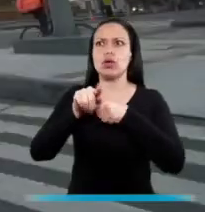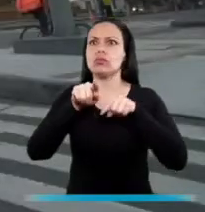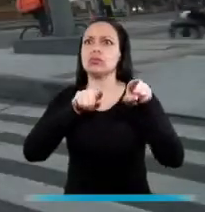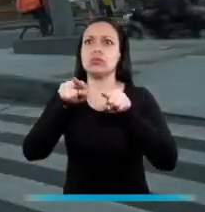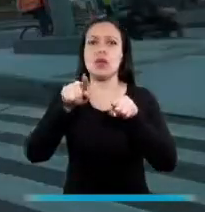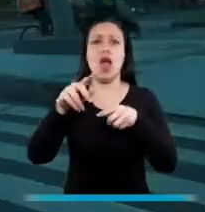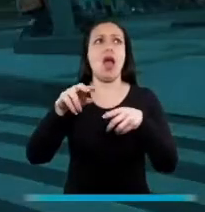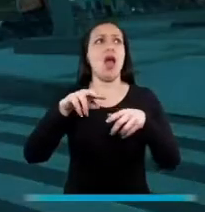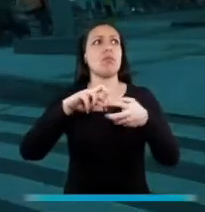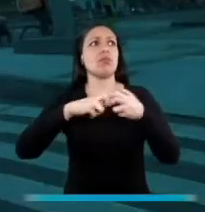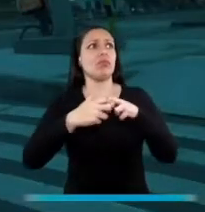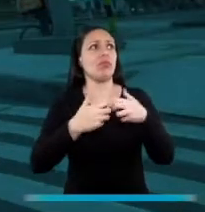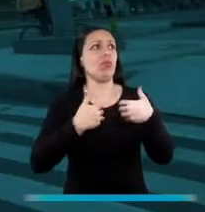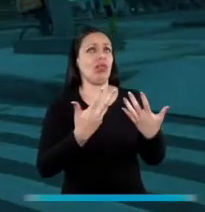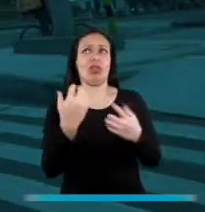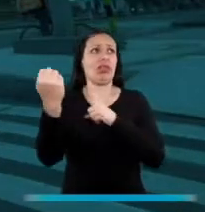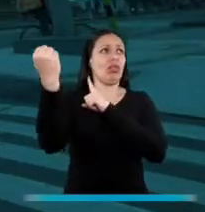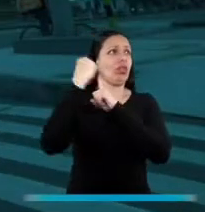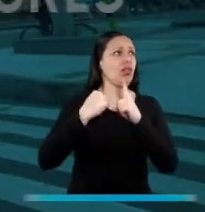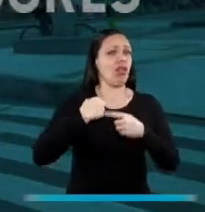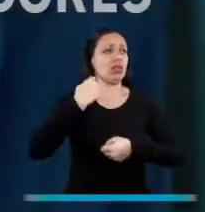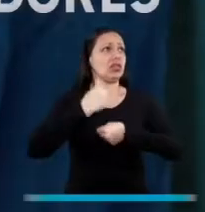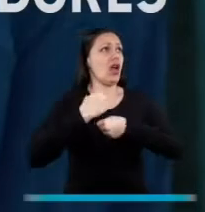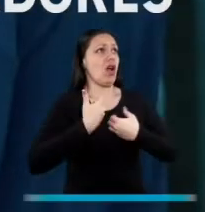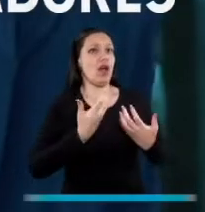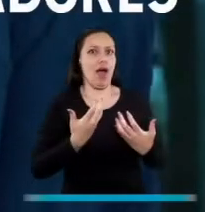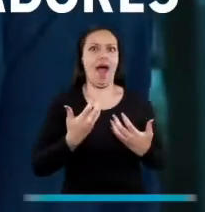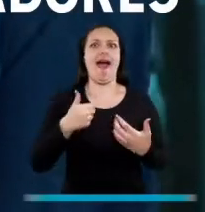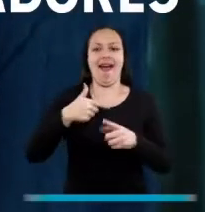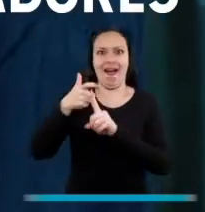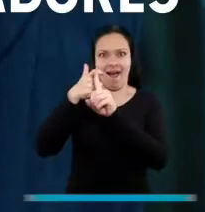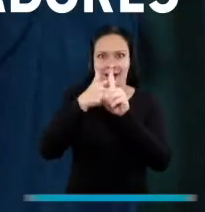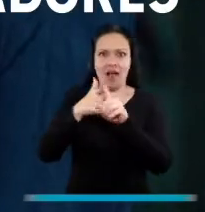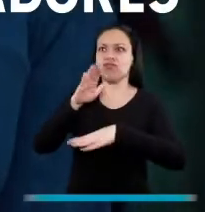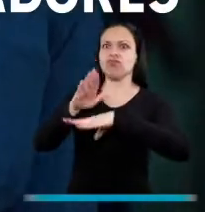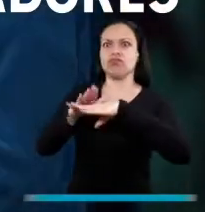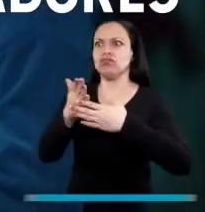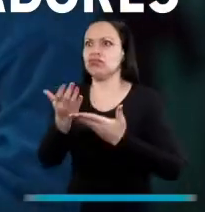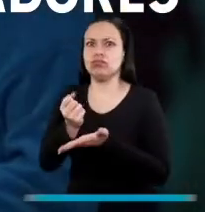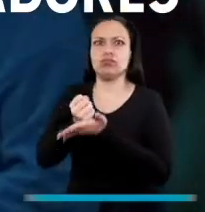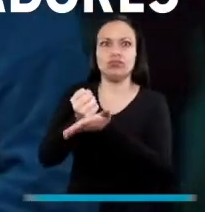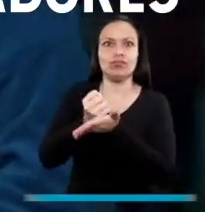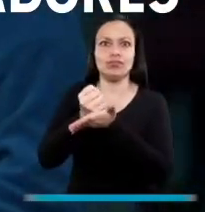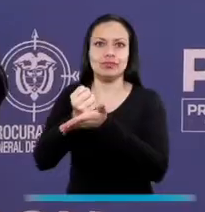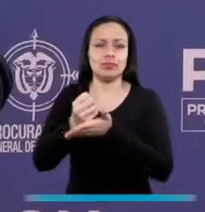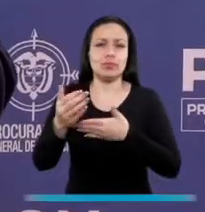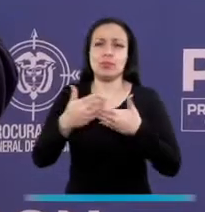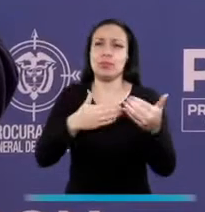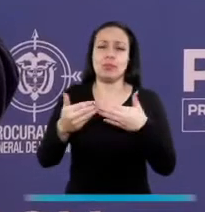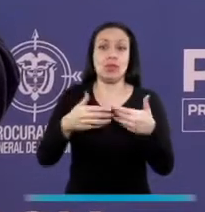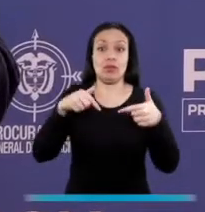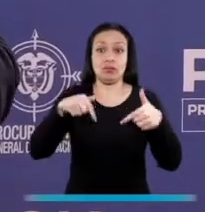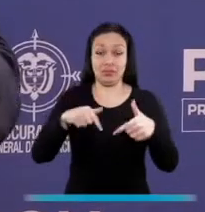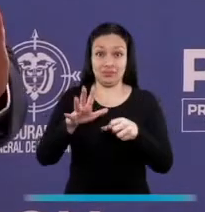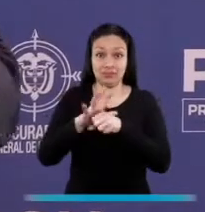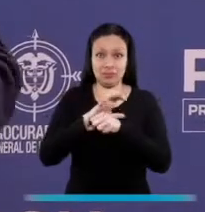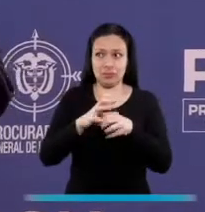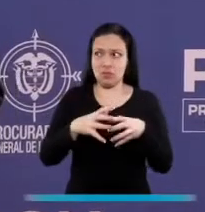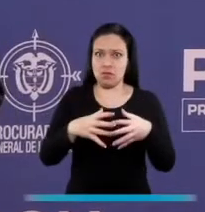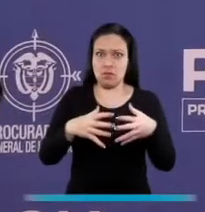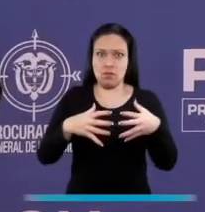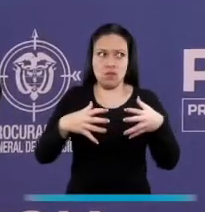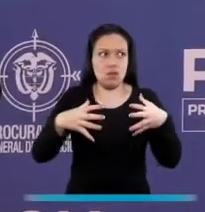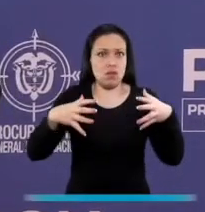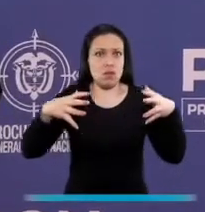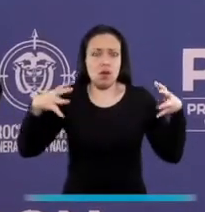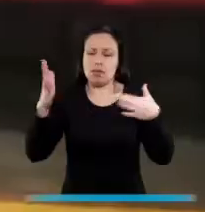colectivos que pueden sufrir detrimento de sus derechos laborales por cuenta de sus empleadores. Independientemente de la magnitud,